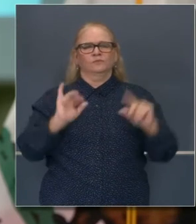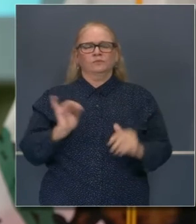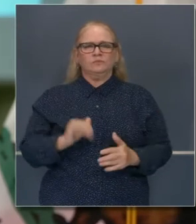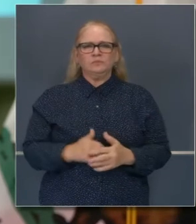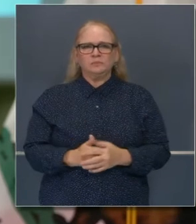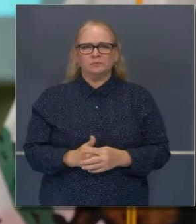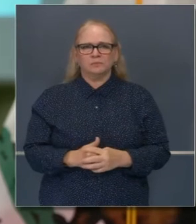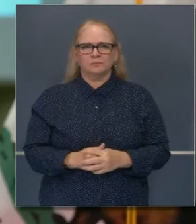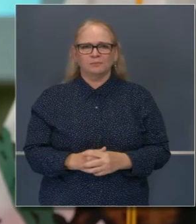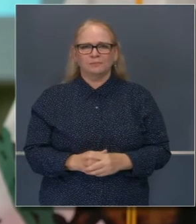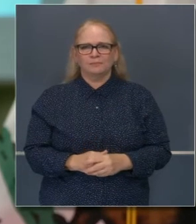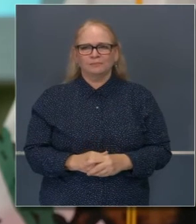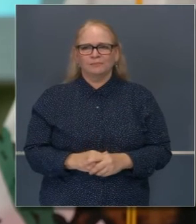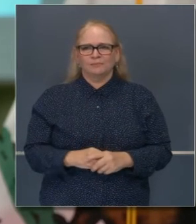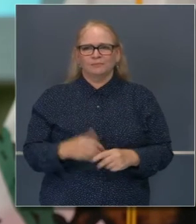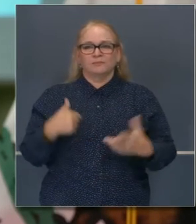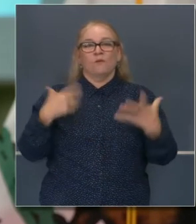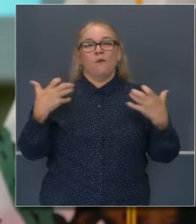afecto.